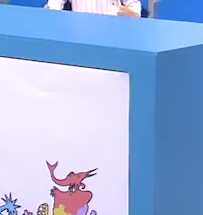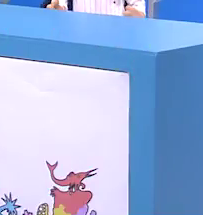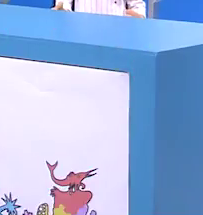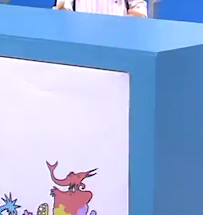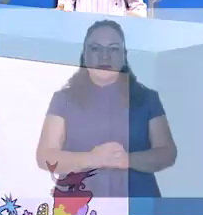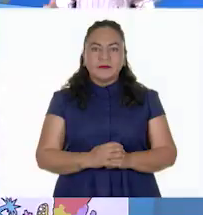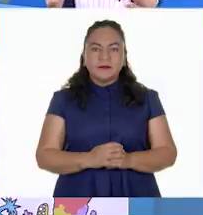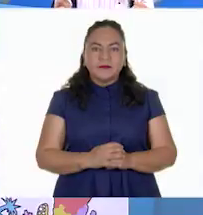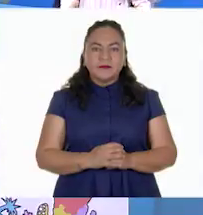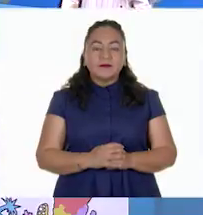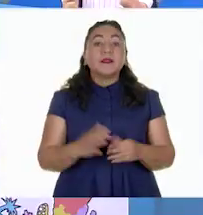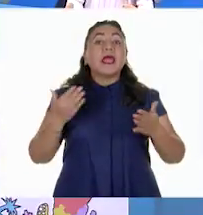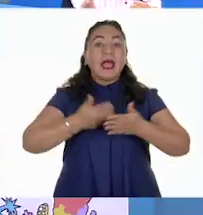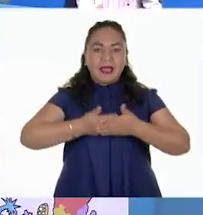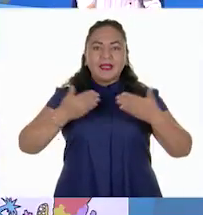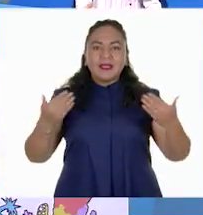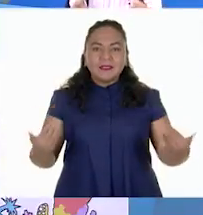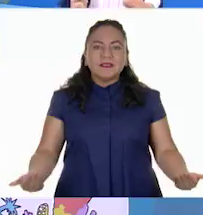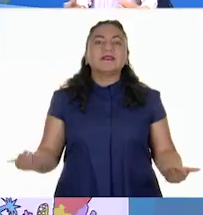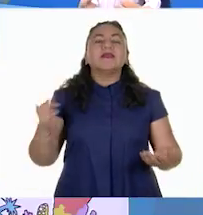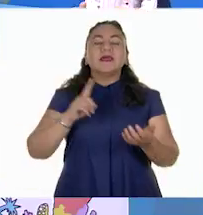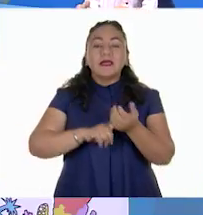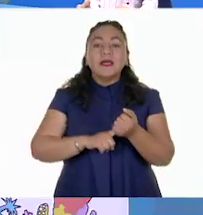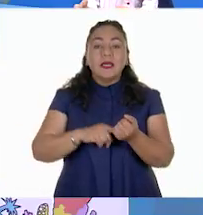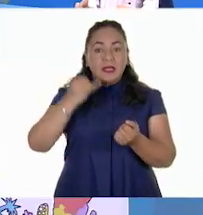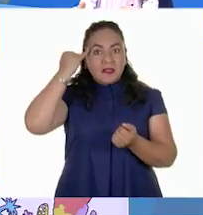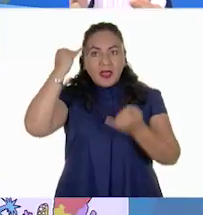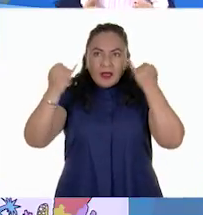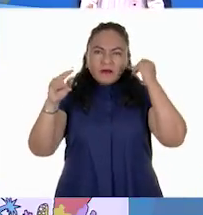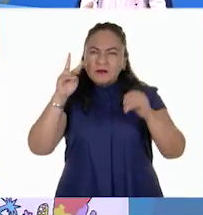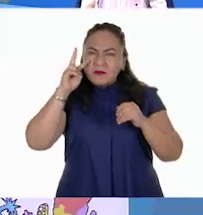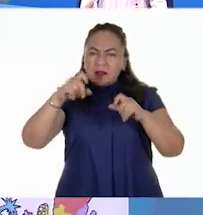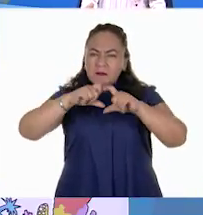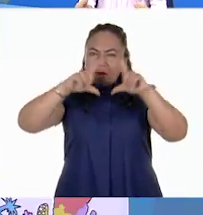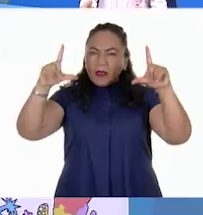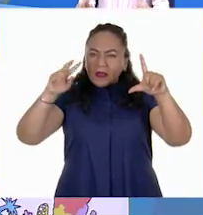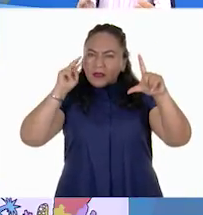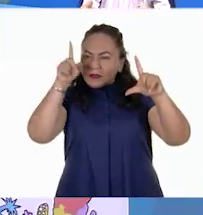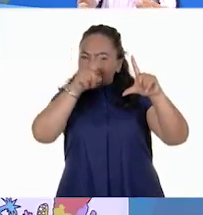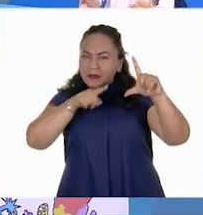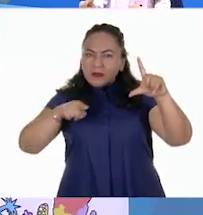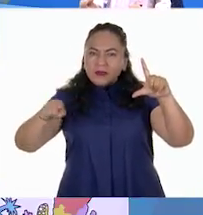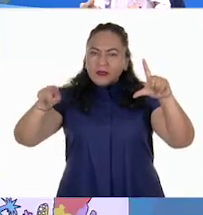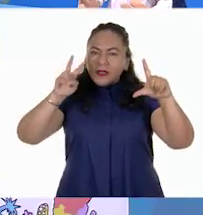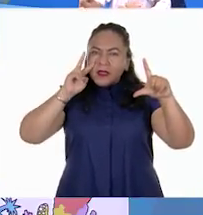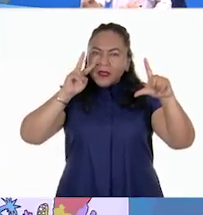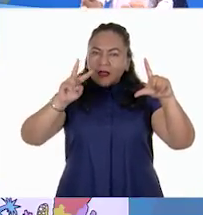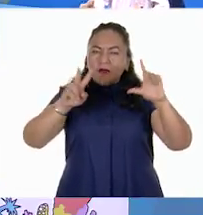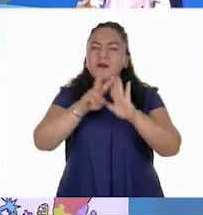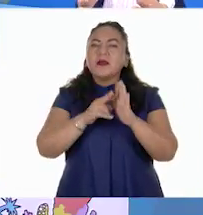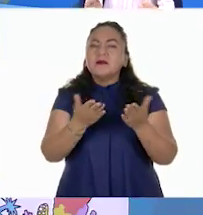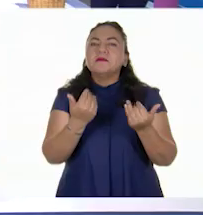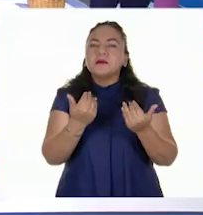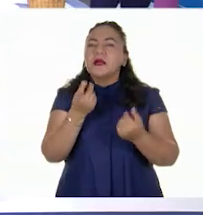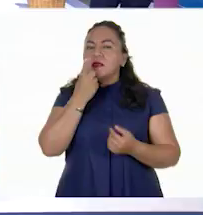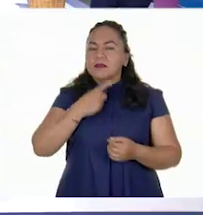Ahora les voy a pedir que me digan las ideas o imágenes que tienen después de ver el video.